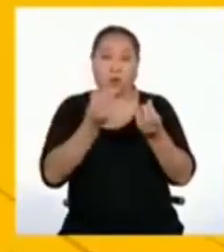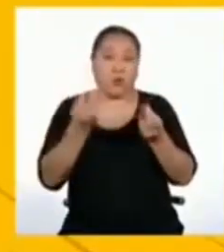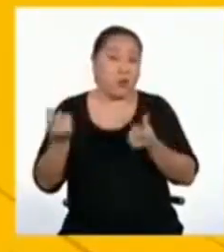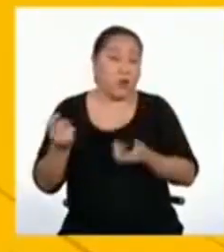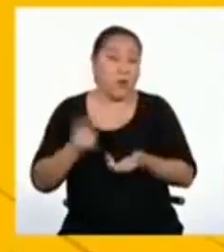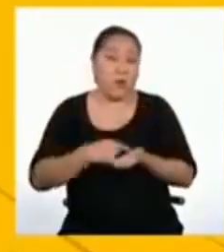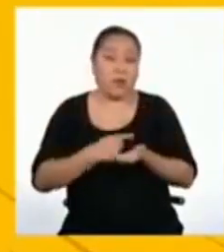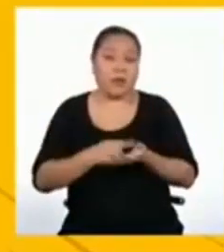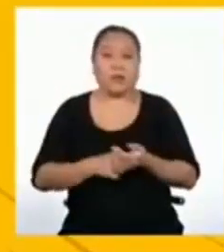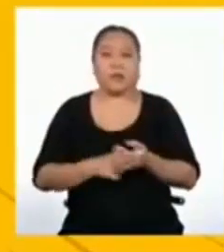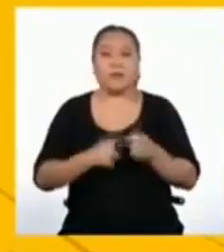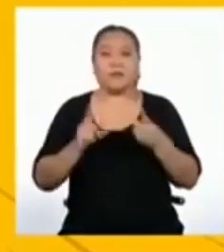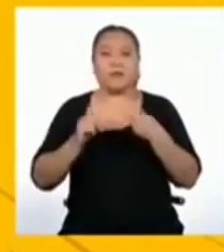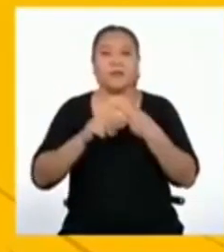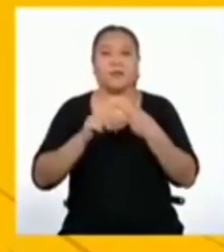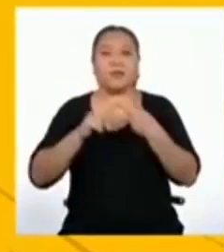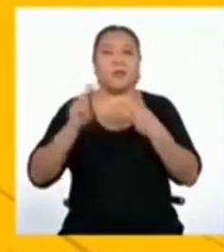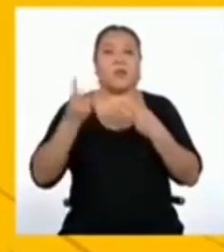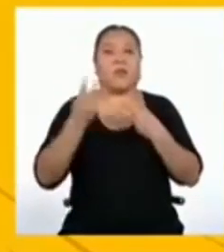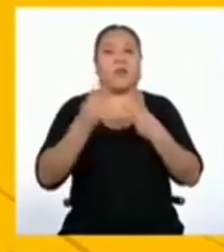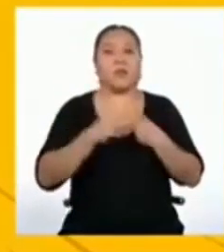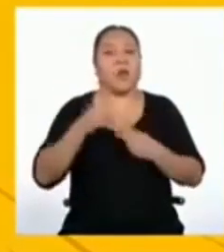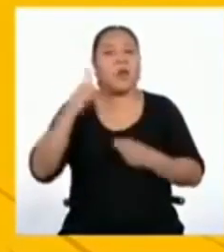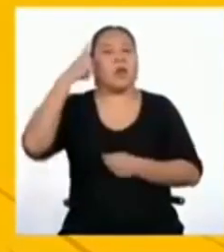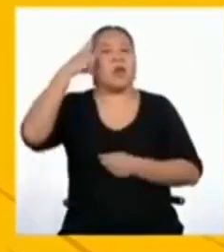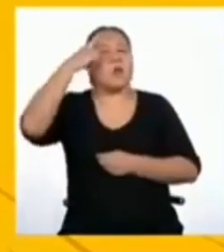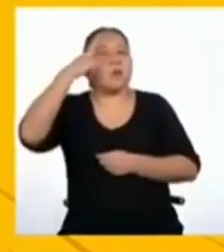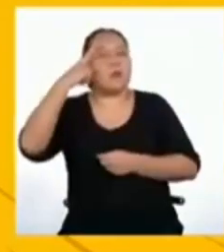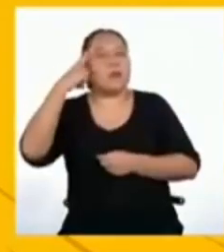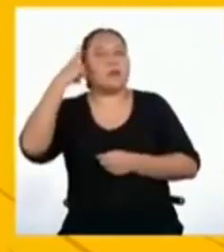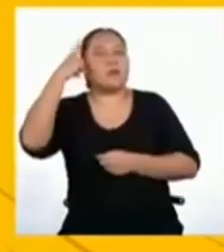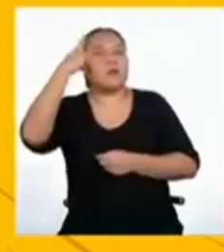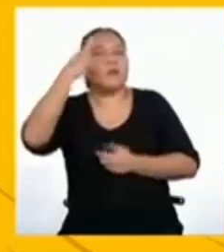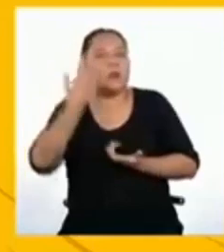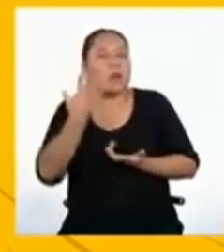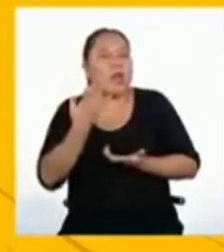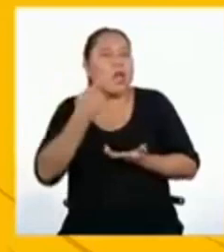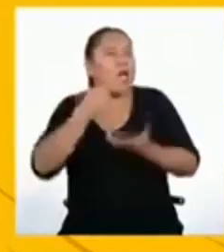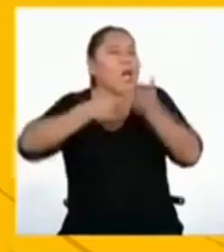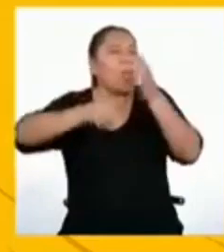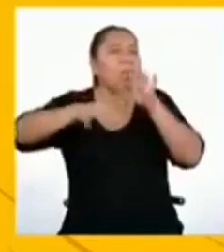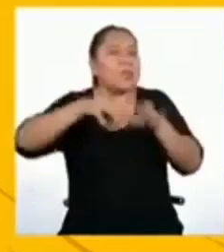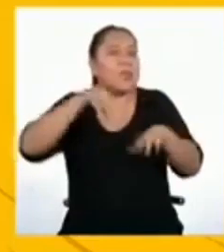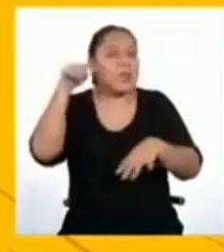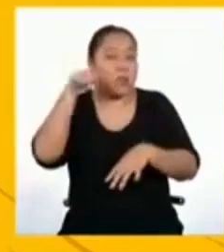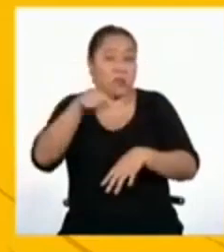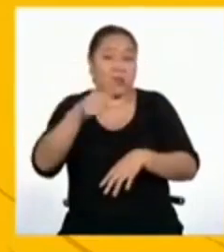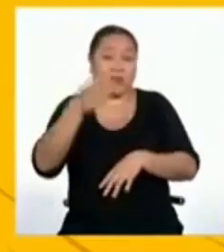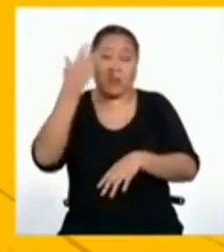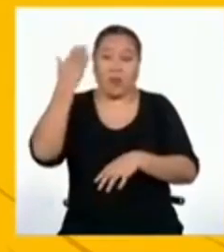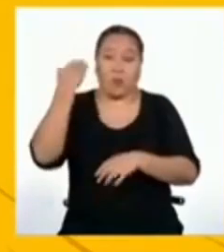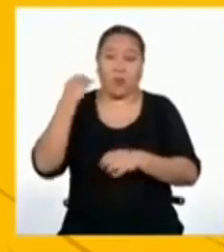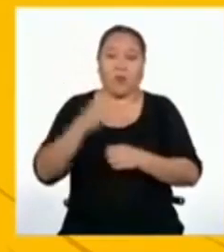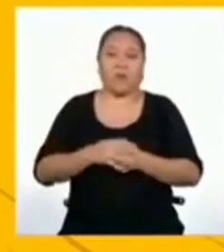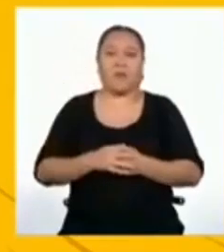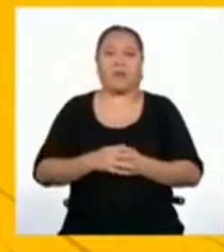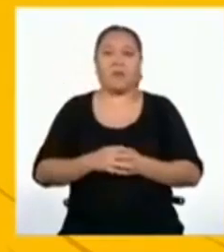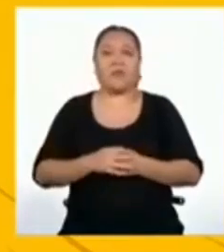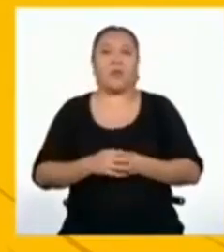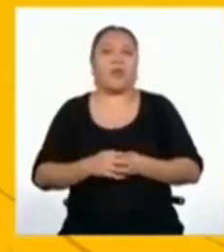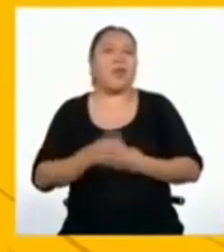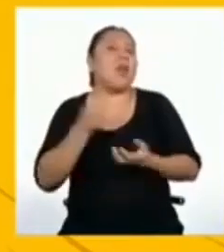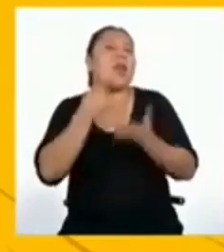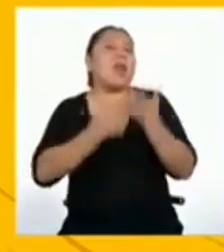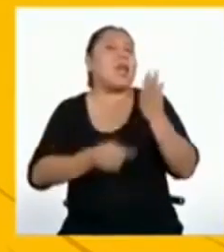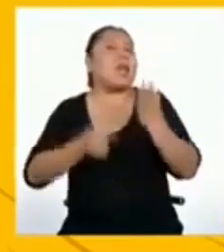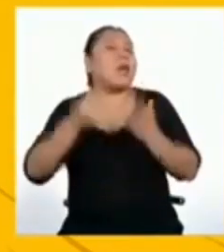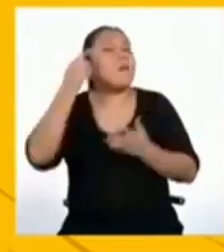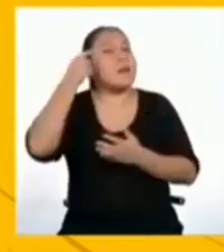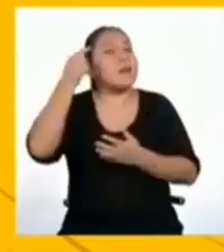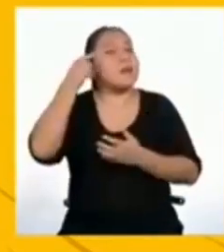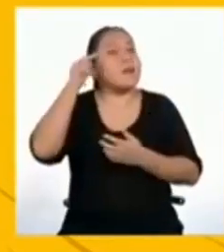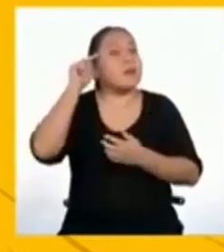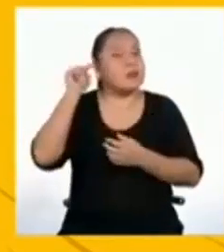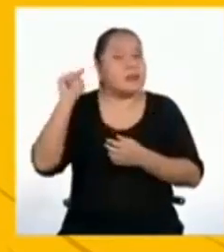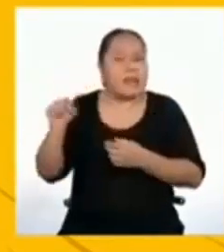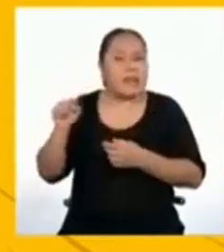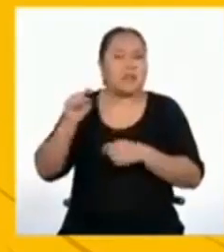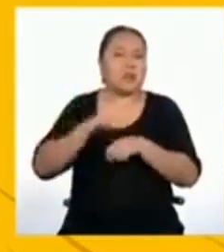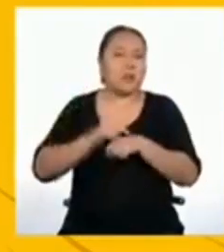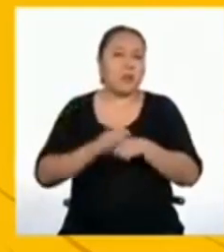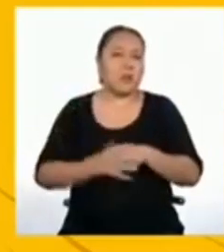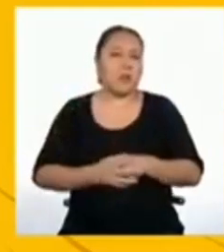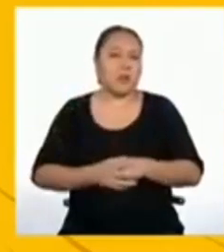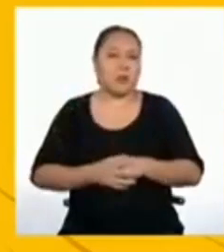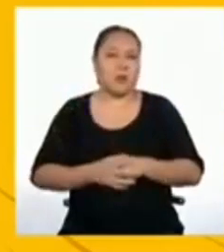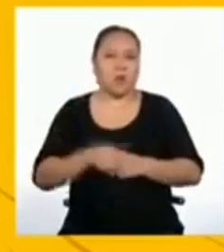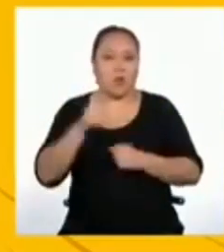ira. Segundo, reflexionar sobre qué has hecho en ese momento. ¿Qué has pensado en ese momento?